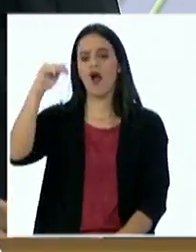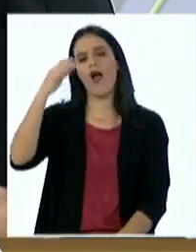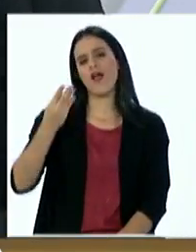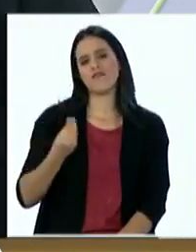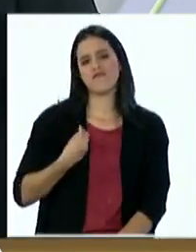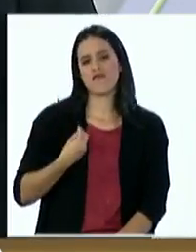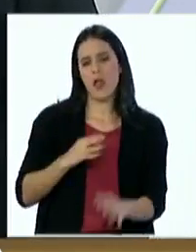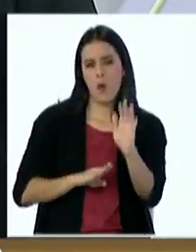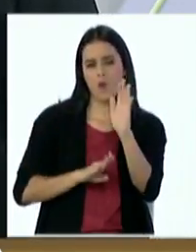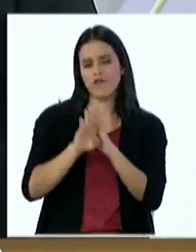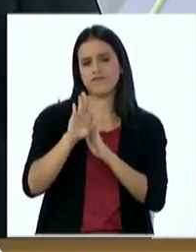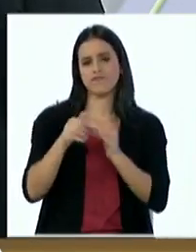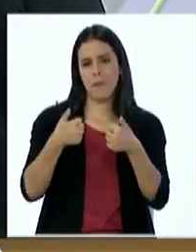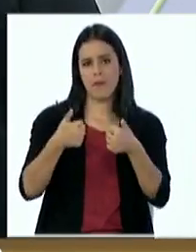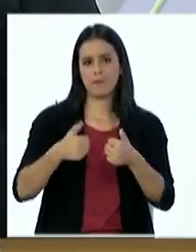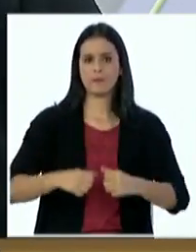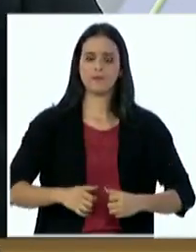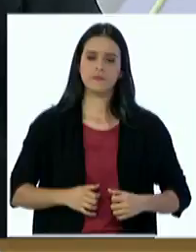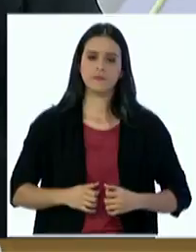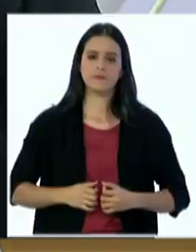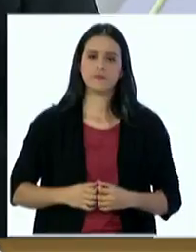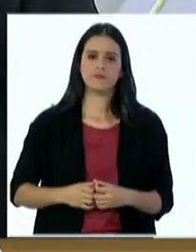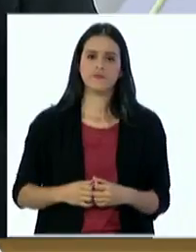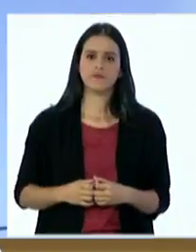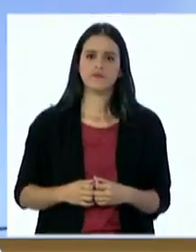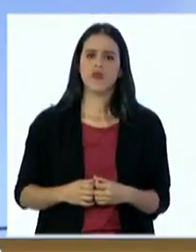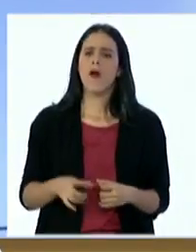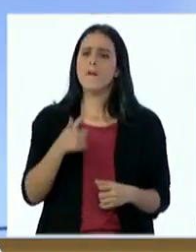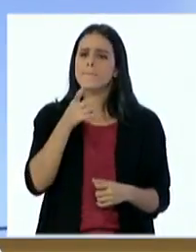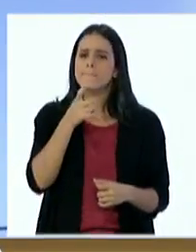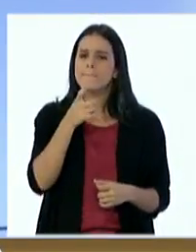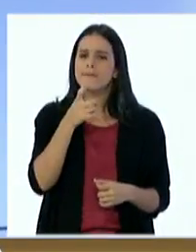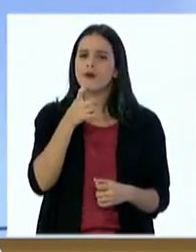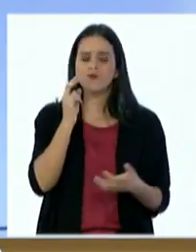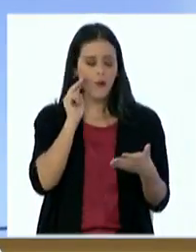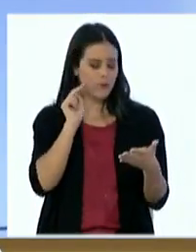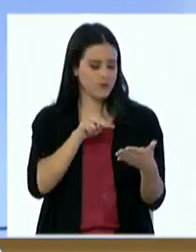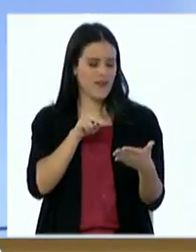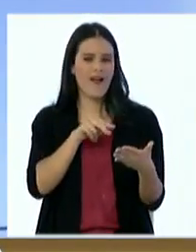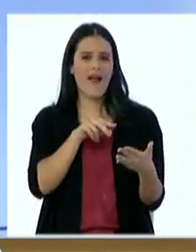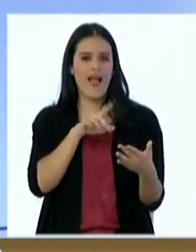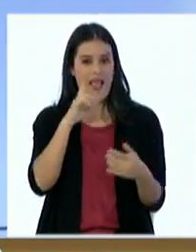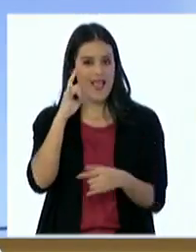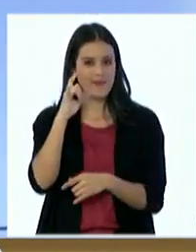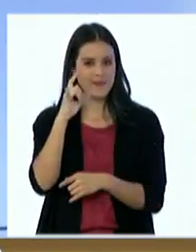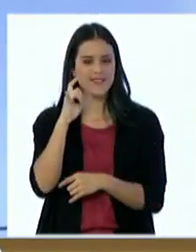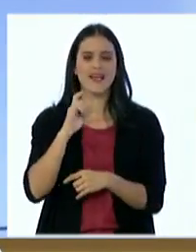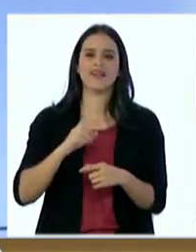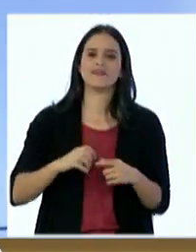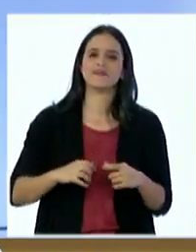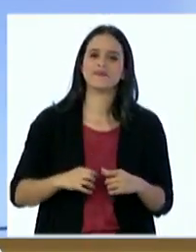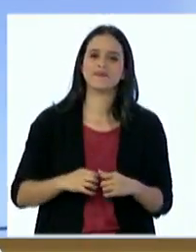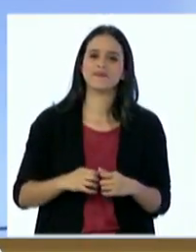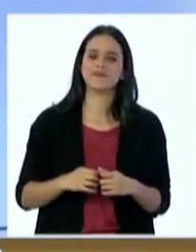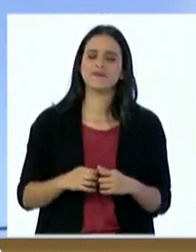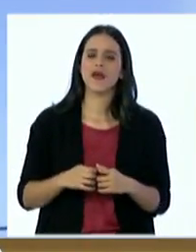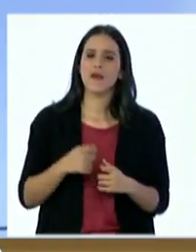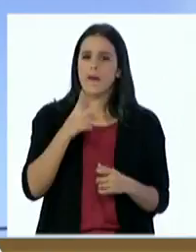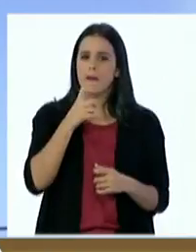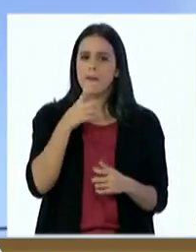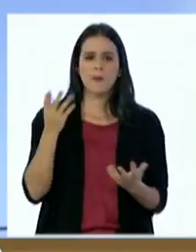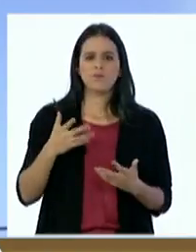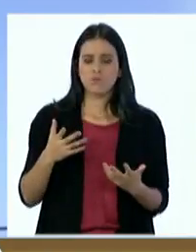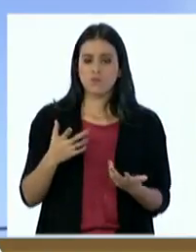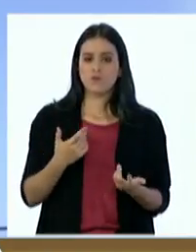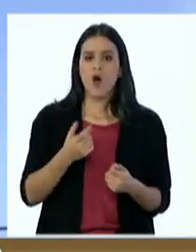largo de todo su desarrollo Nos tenemos una pregunta a través de la cuenta de Instagram arroba Daniela J Salas y nos pregunta